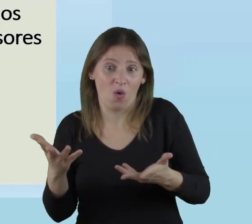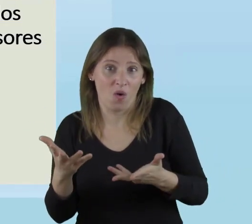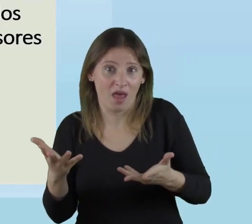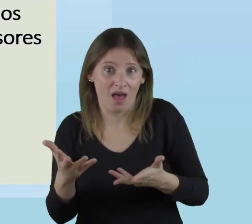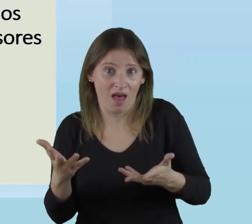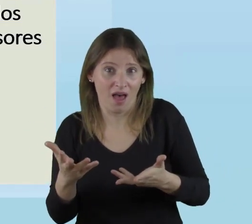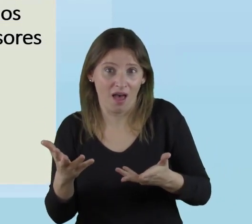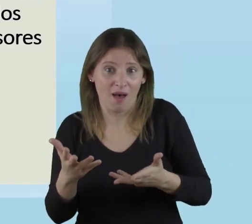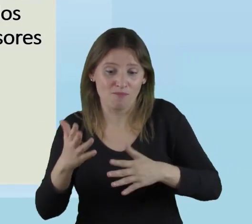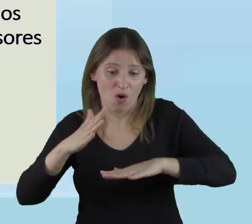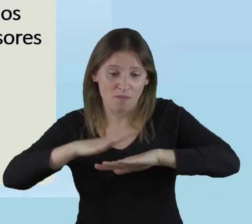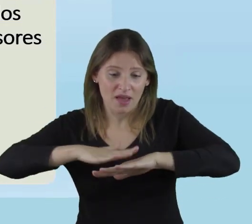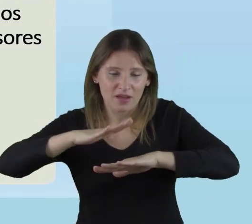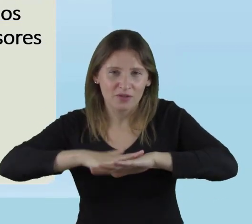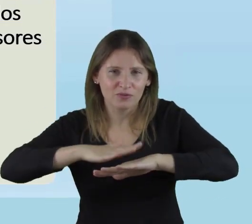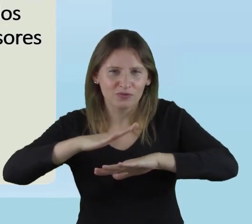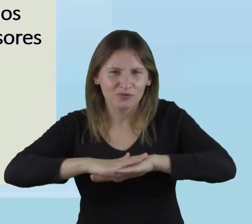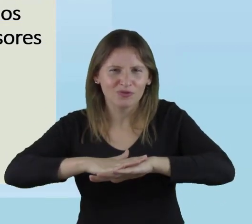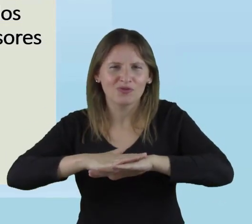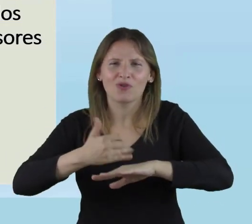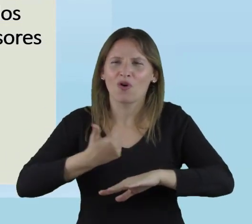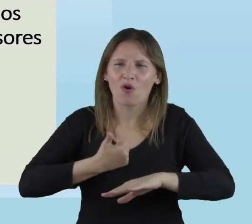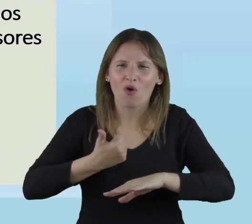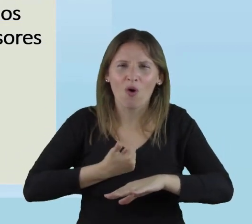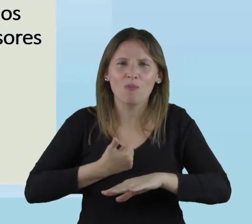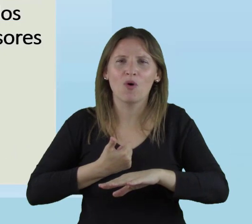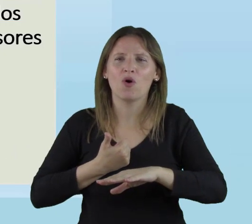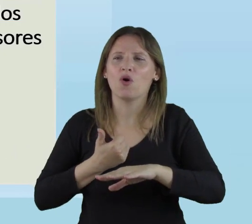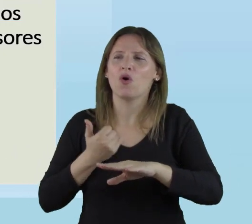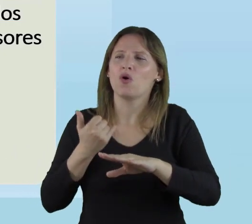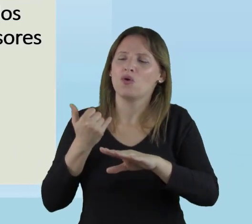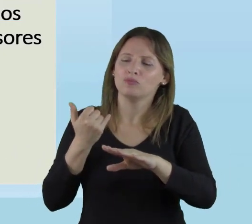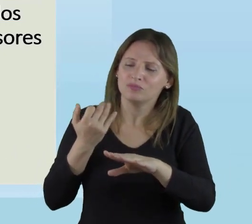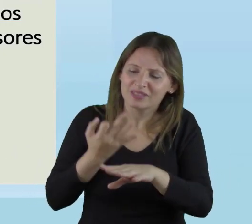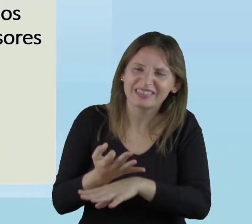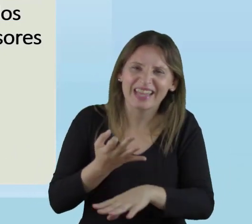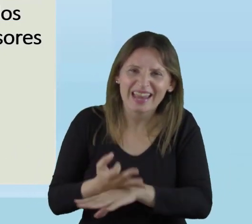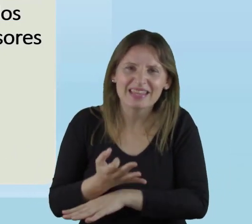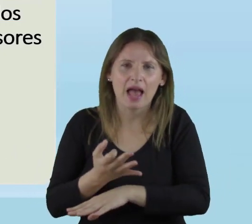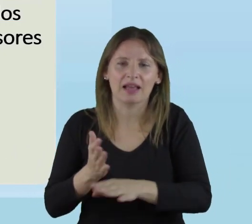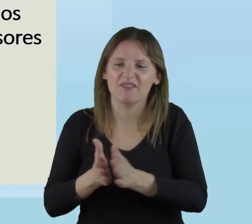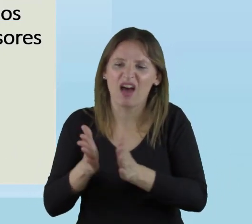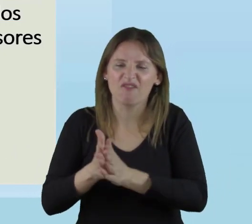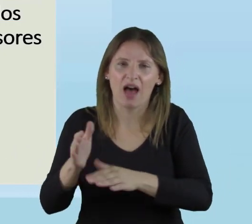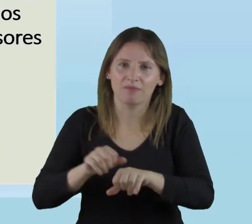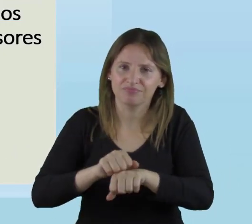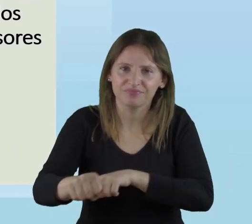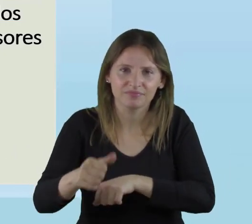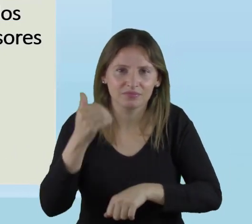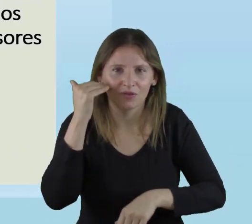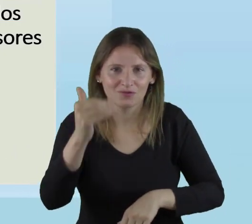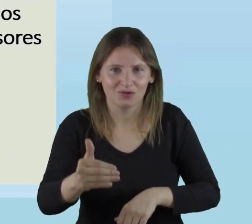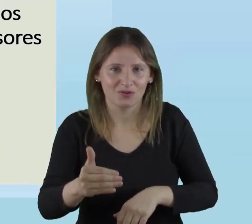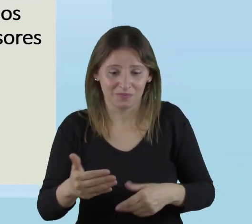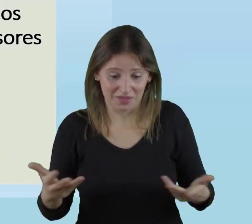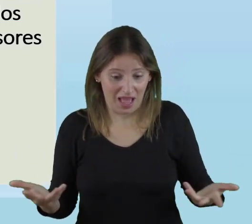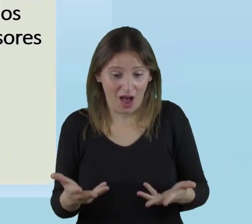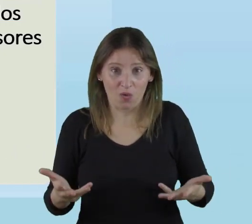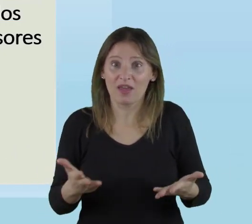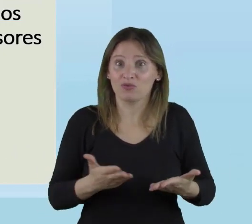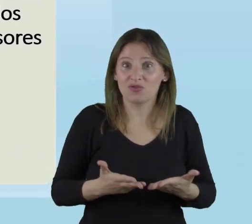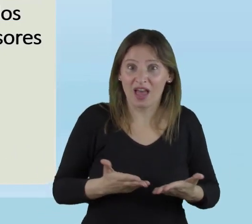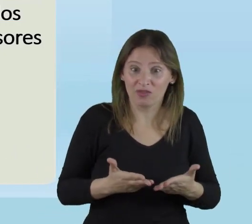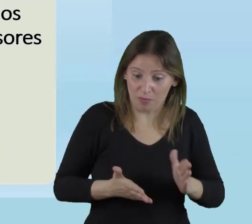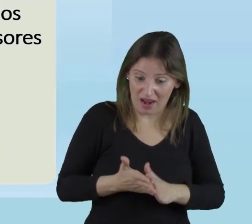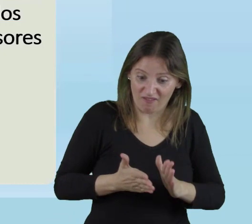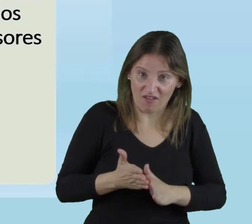mirar sigilosamente cómo están siendo formados los estudiantes que